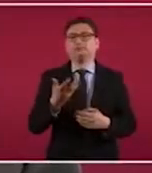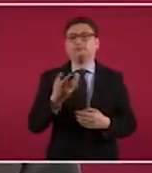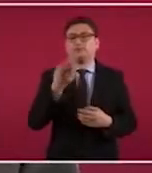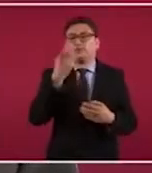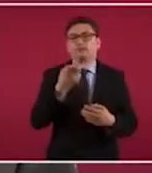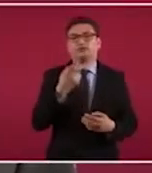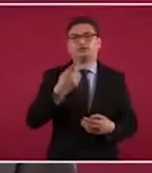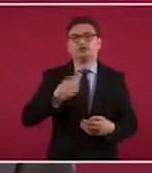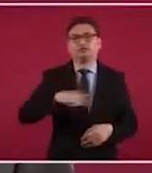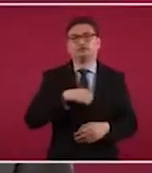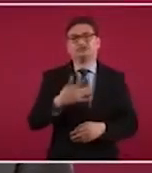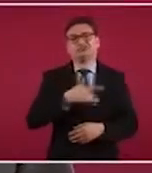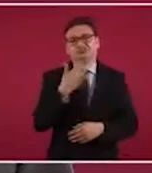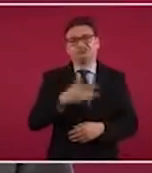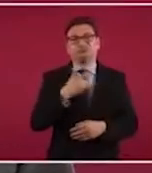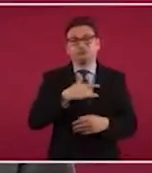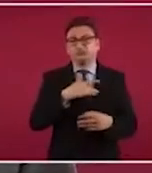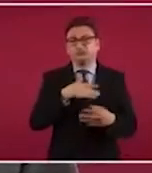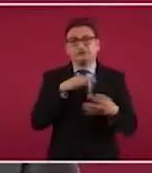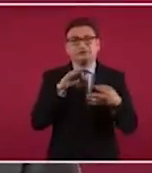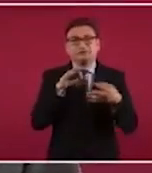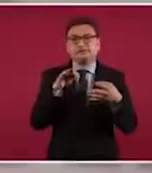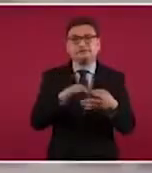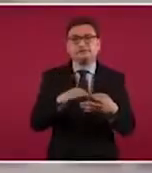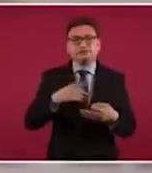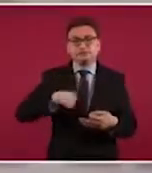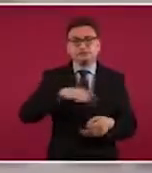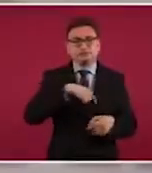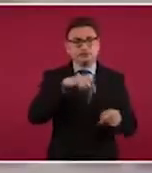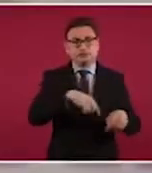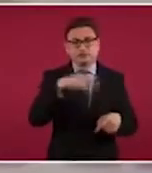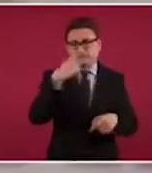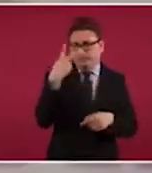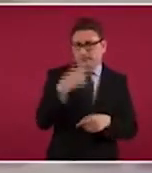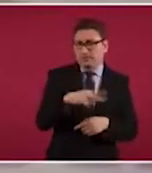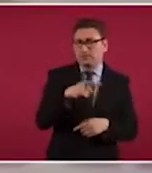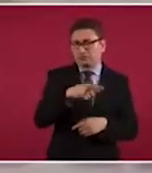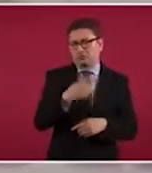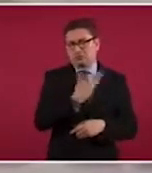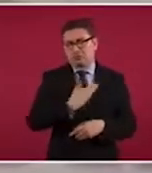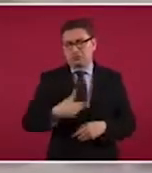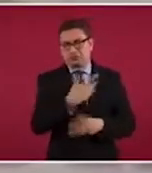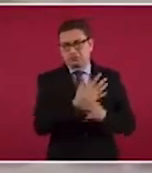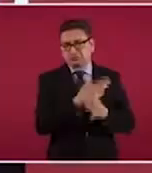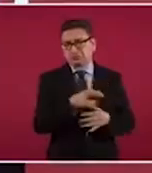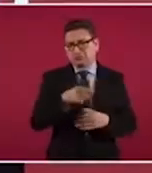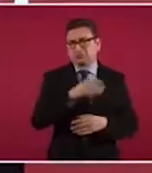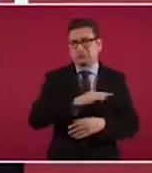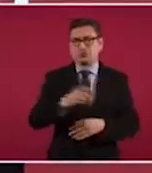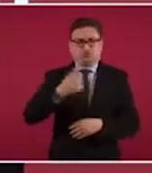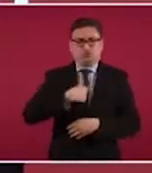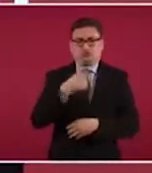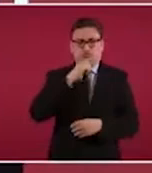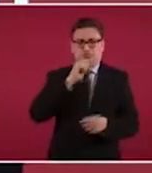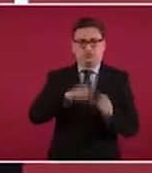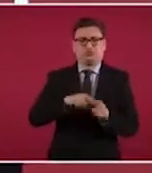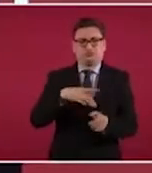Entonces, sentimos que ya llega el momento para nosotros, para México, el señor presidente, así lo considera el canciller, yo mismo,